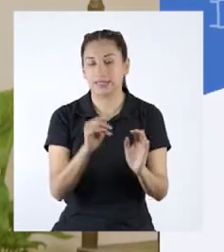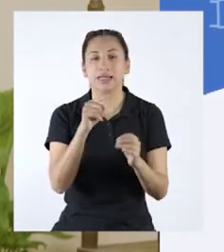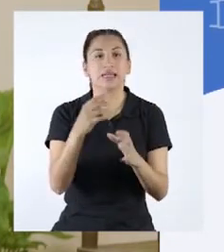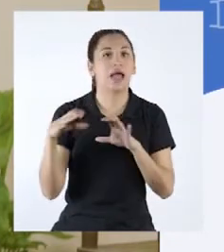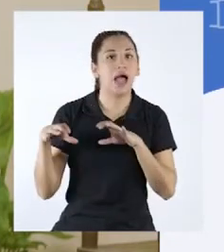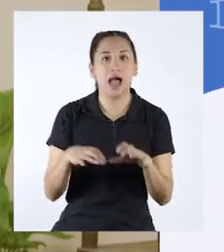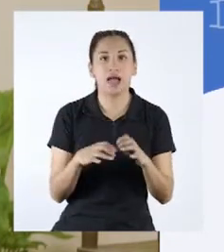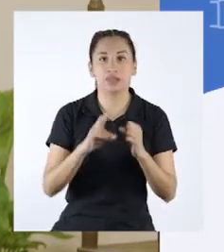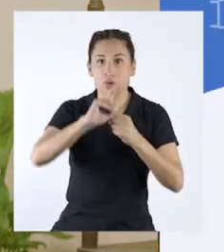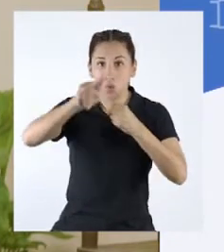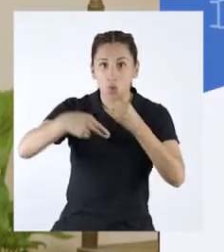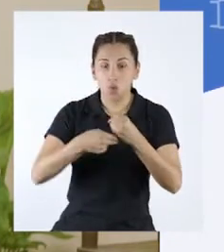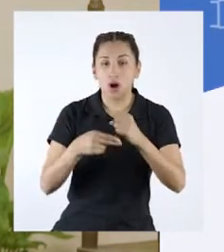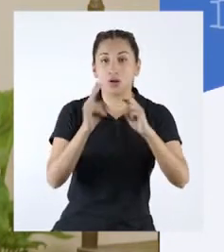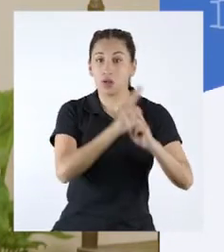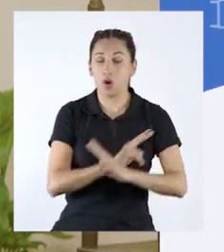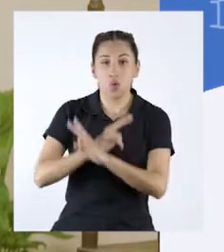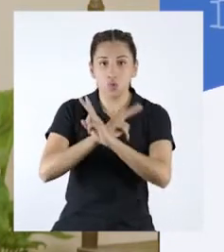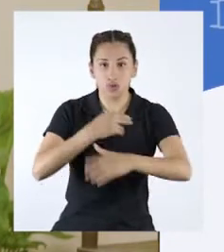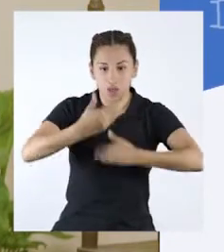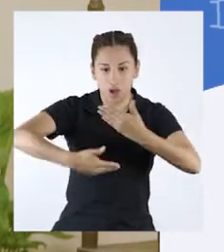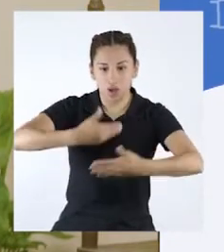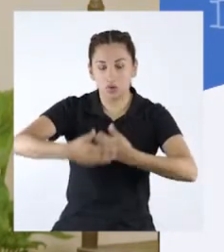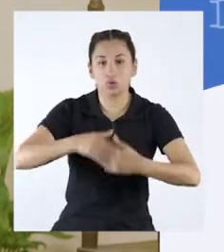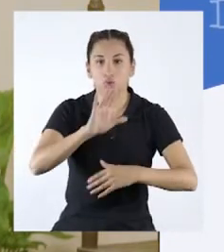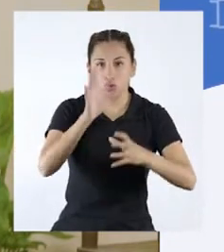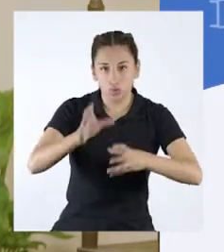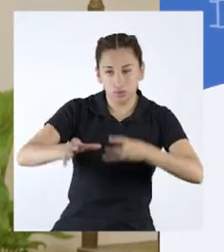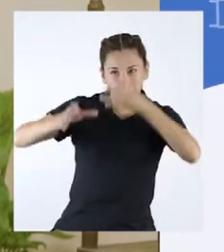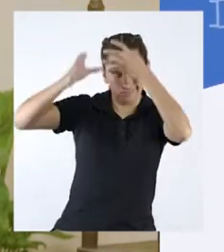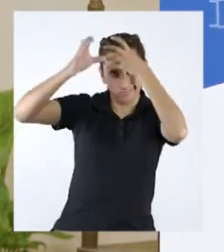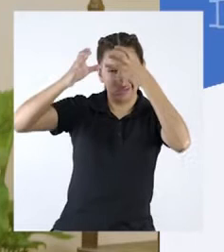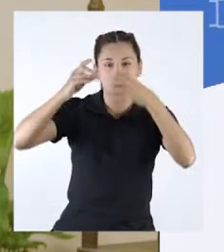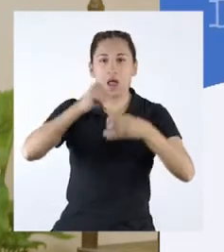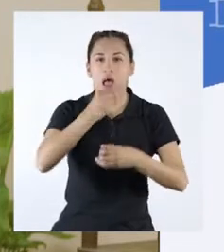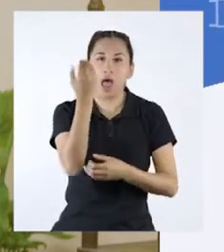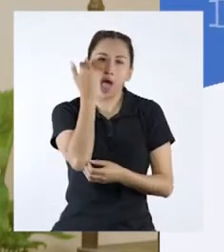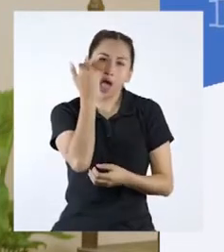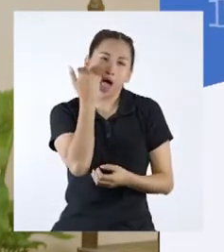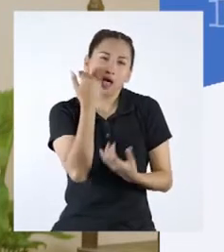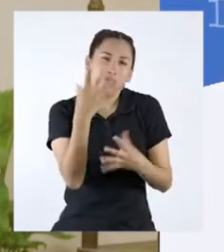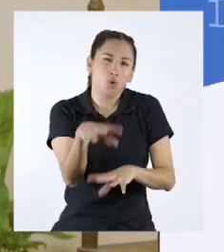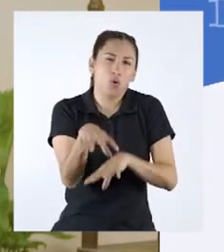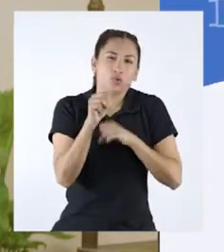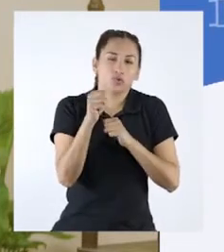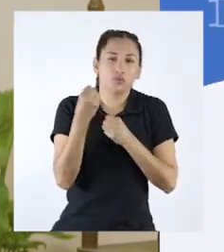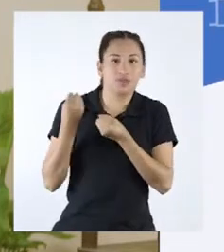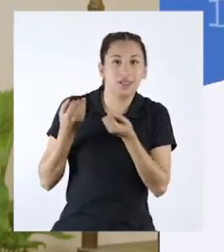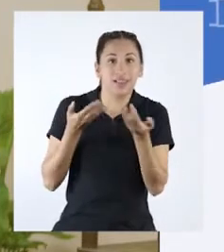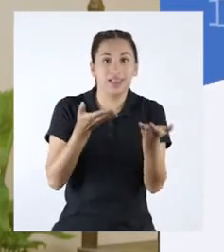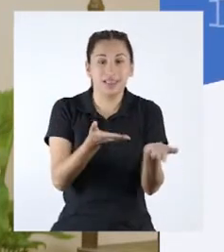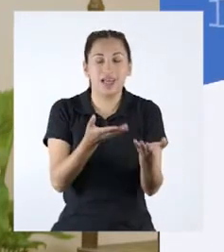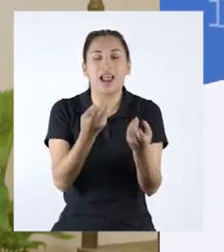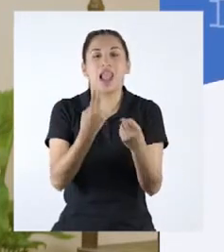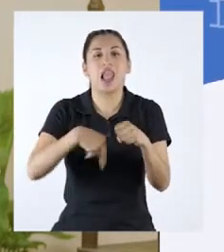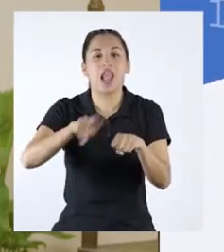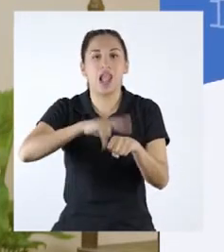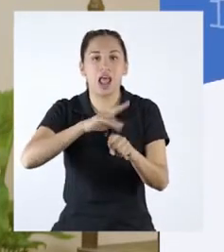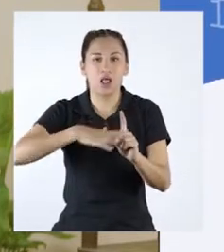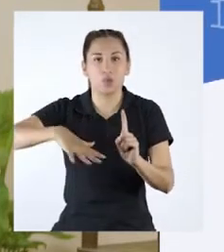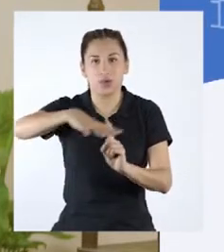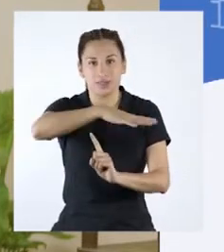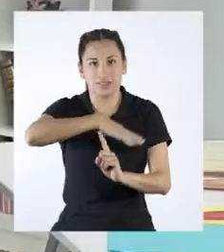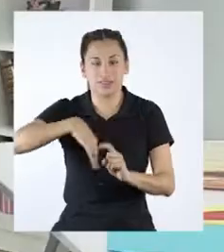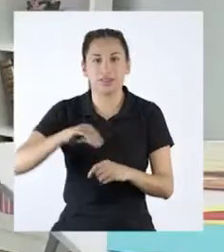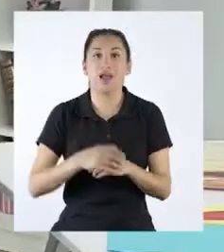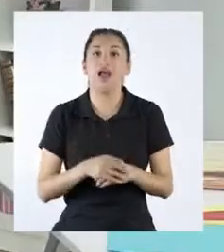donde recrean, resguardan y actualizan sus saberes ancestrales con los recursos que les ofrece la